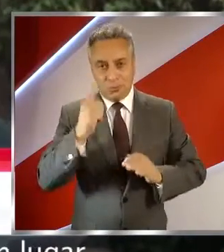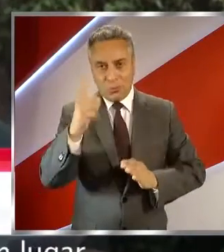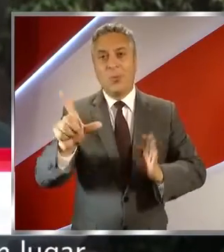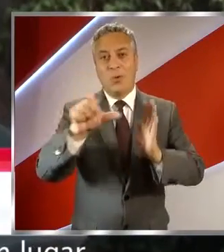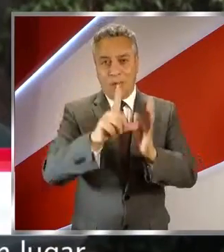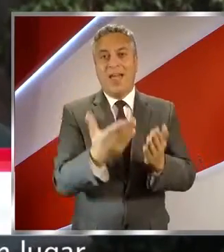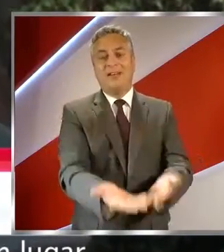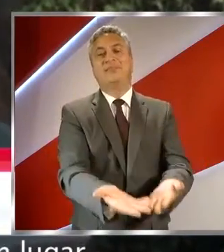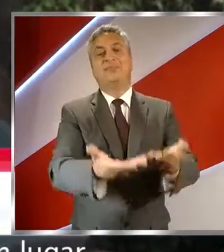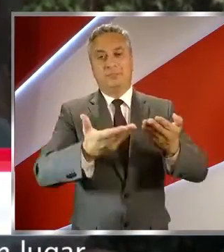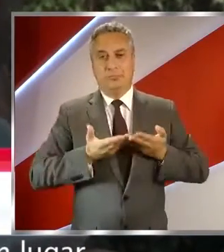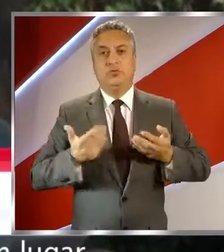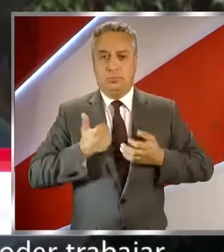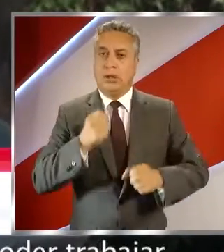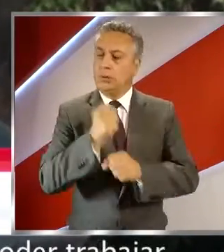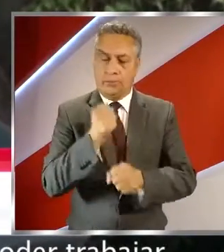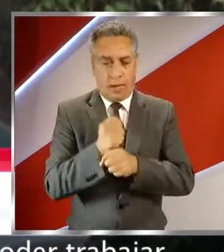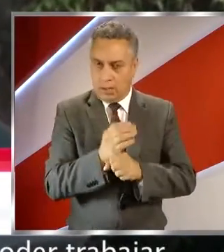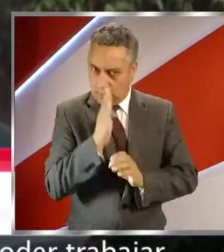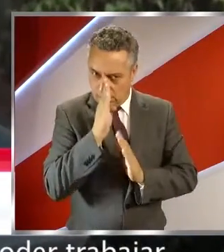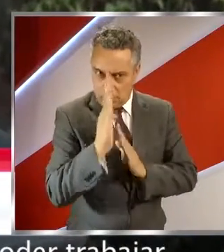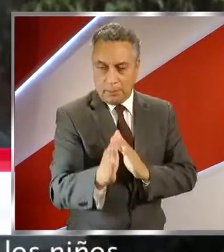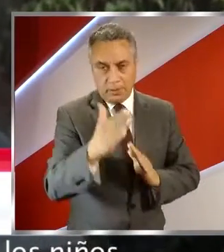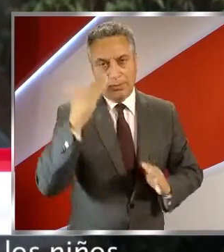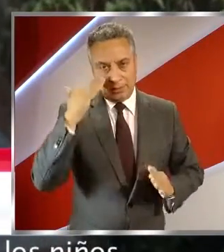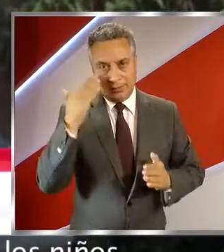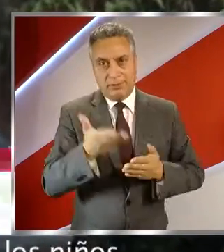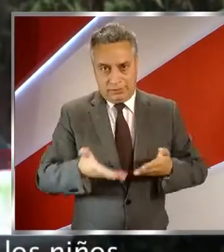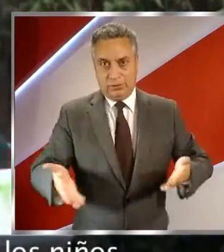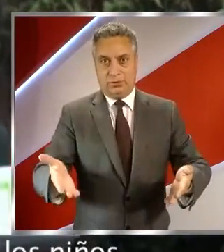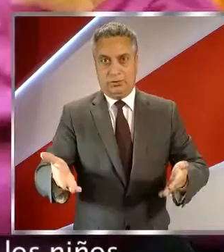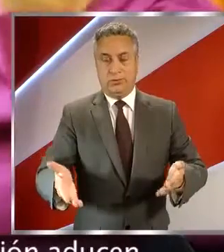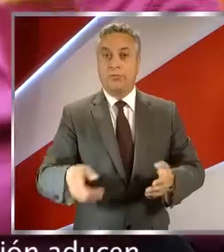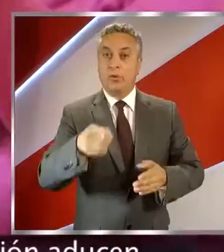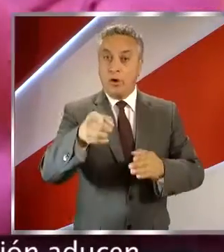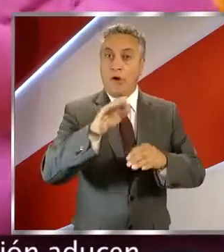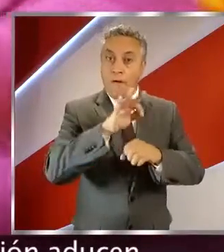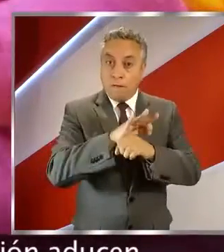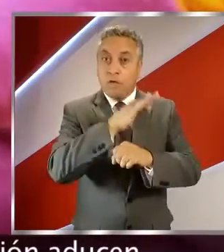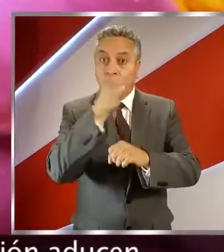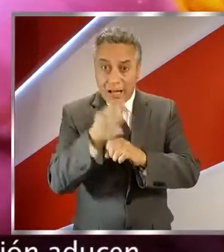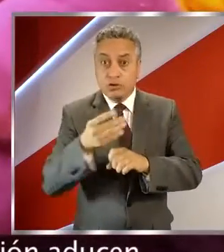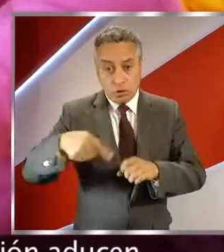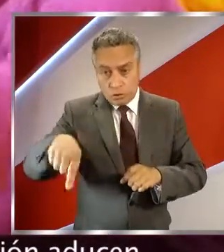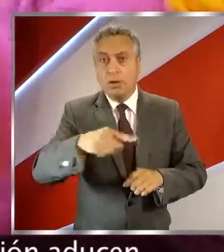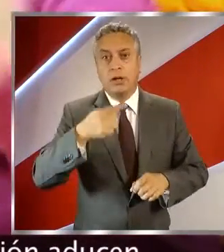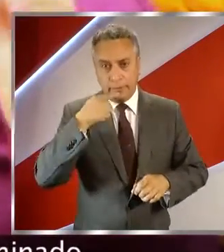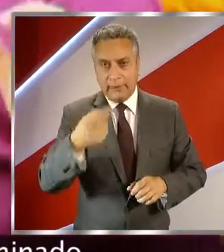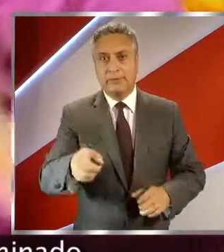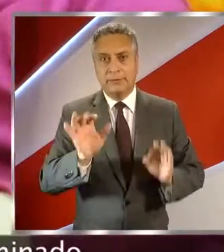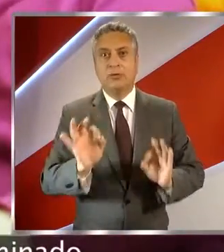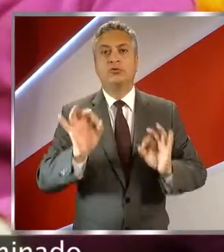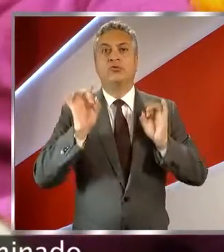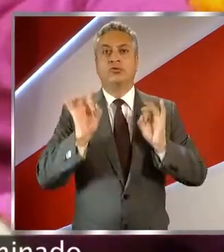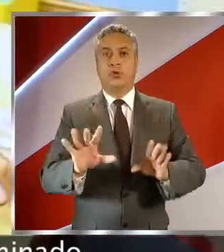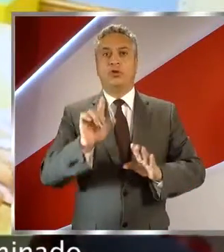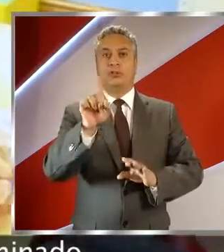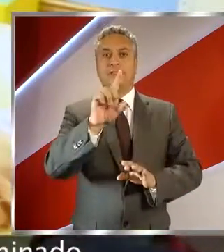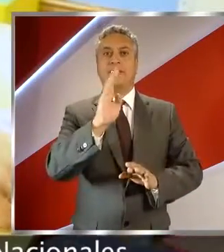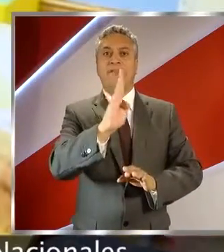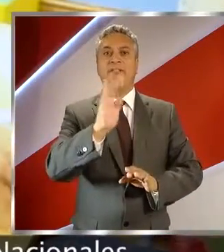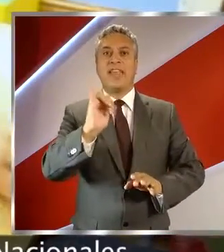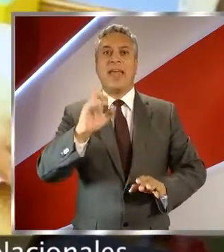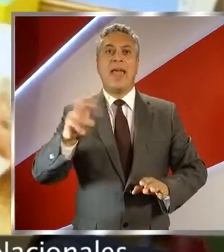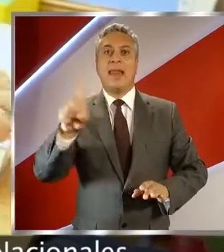vamos a tener un lugar que nos van a entregar para poder trabajar directamente nosotros con los niños. A pesar que desde la Fundación aducen que el lugar está determinado,